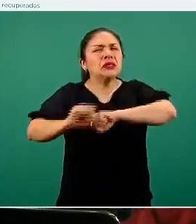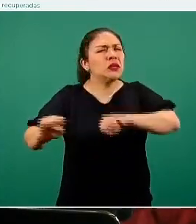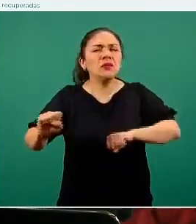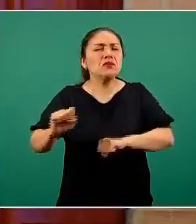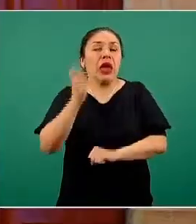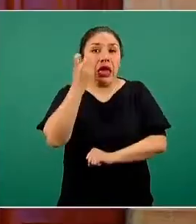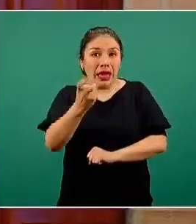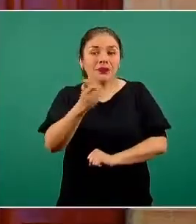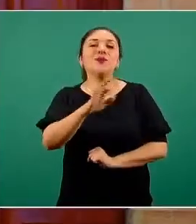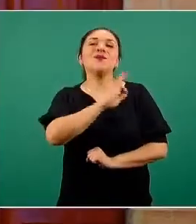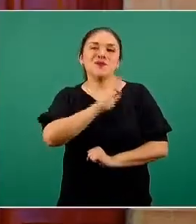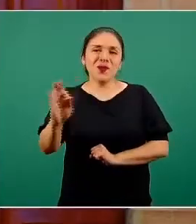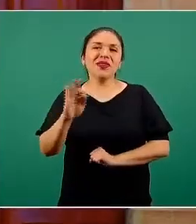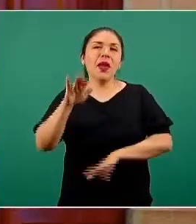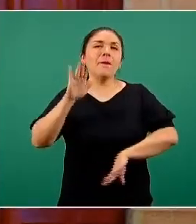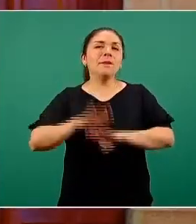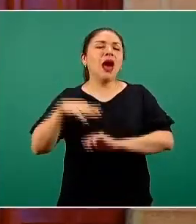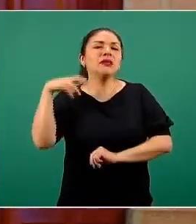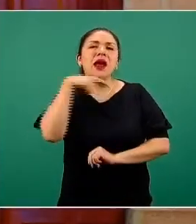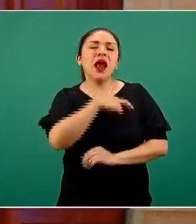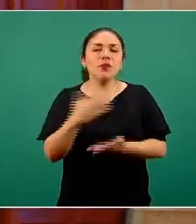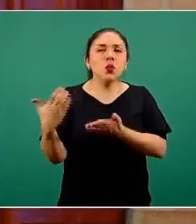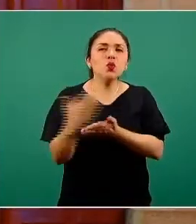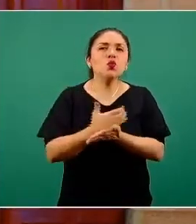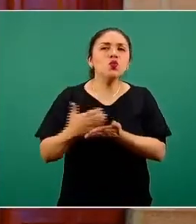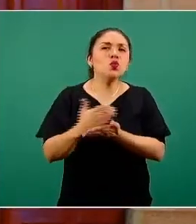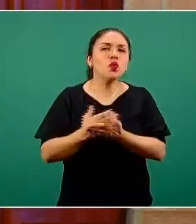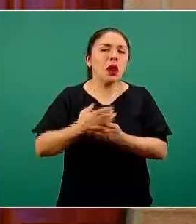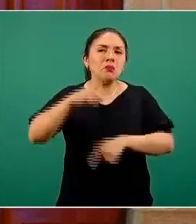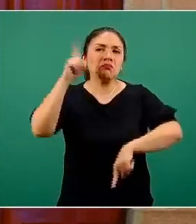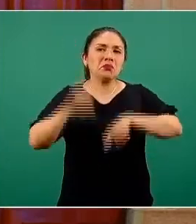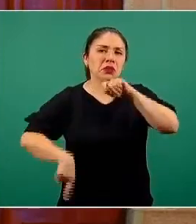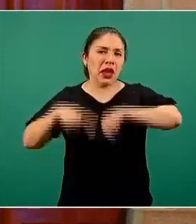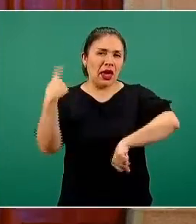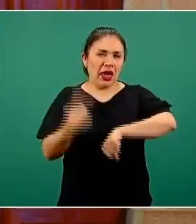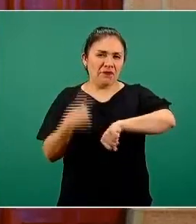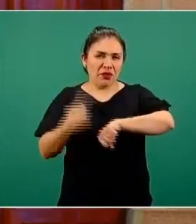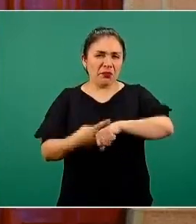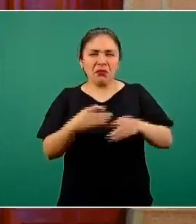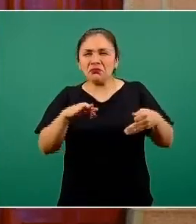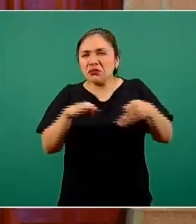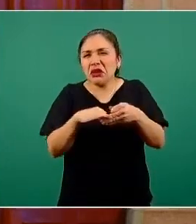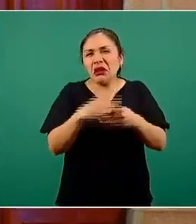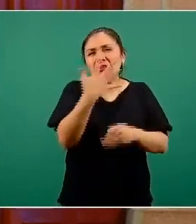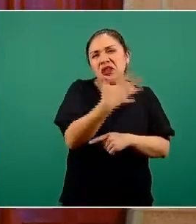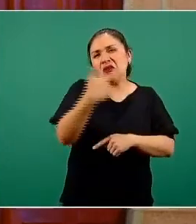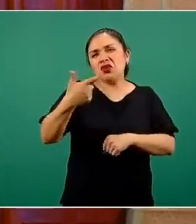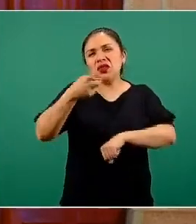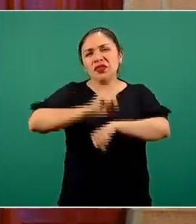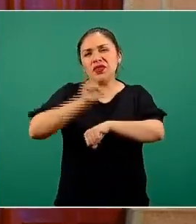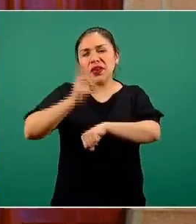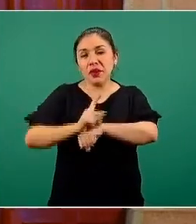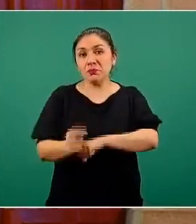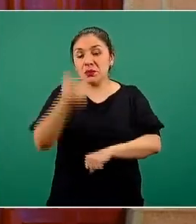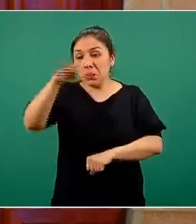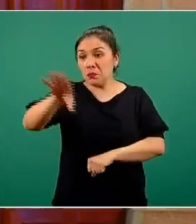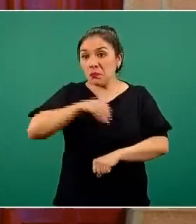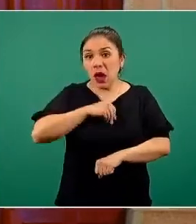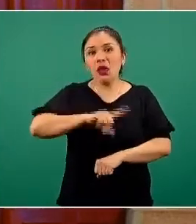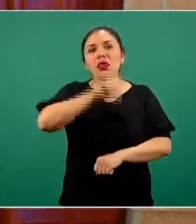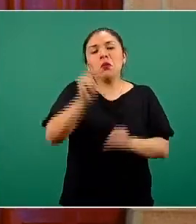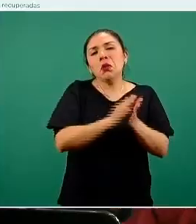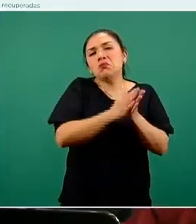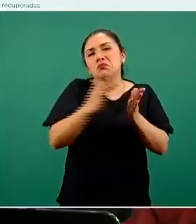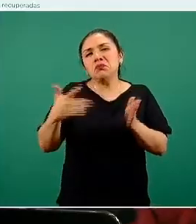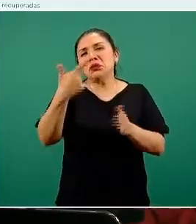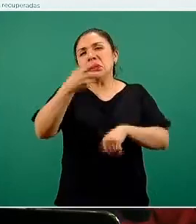lo cual les permite una recuperación en promedio entre los primeros 5 y 7 días después de haber iniciado con la